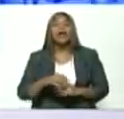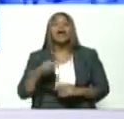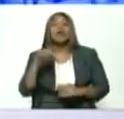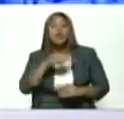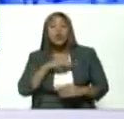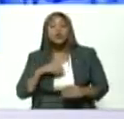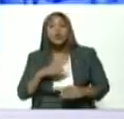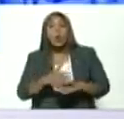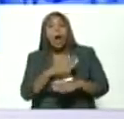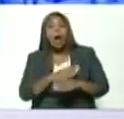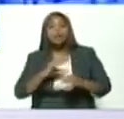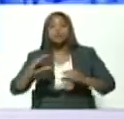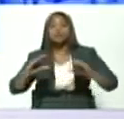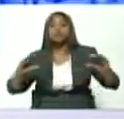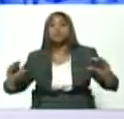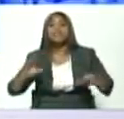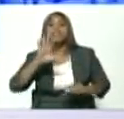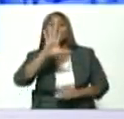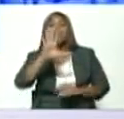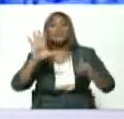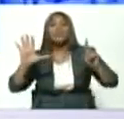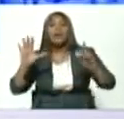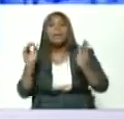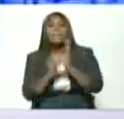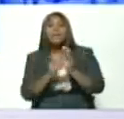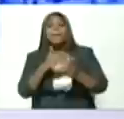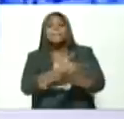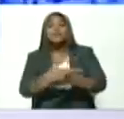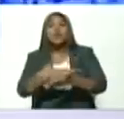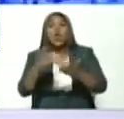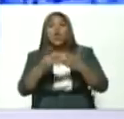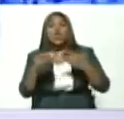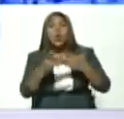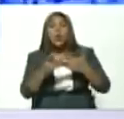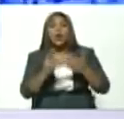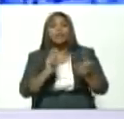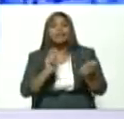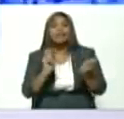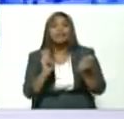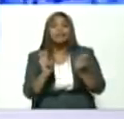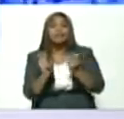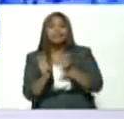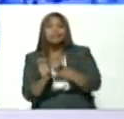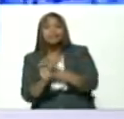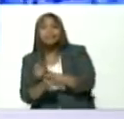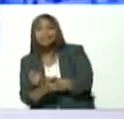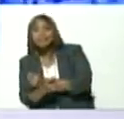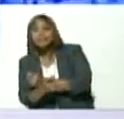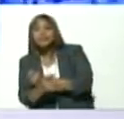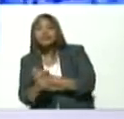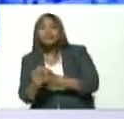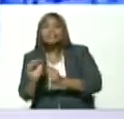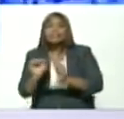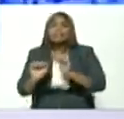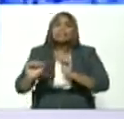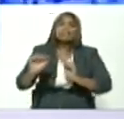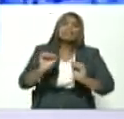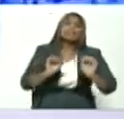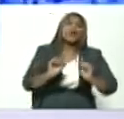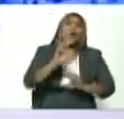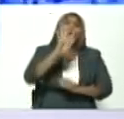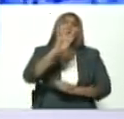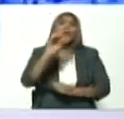una riqueza de 56 mil millones de dólares a administrar y defender 400